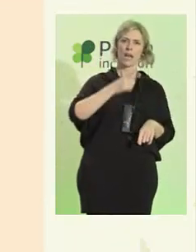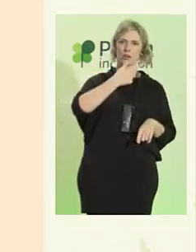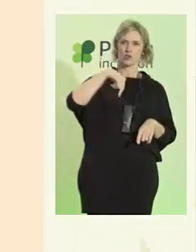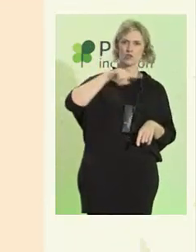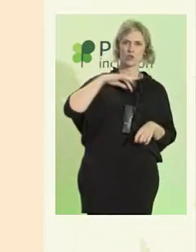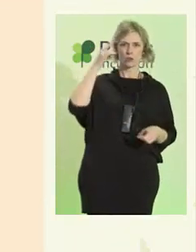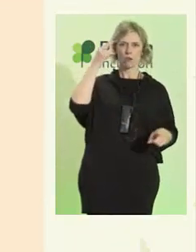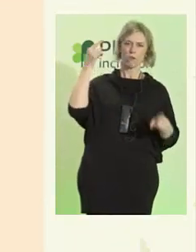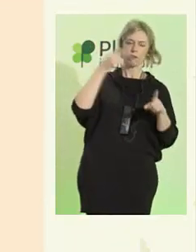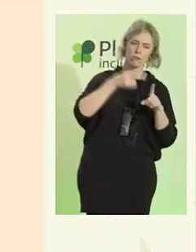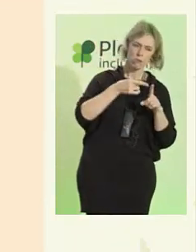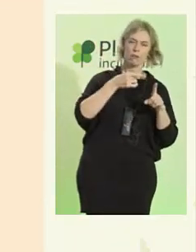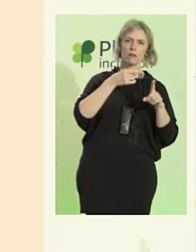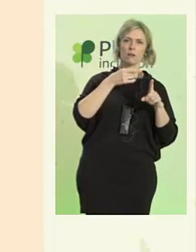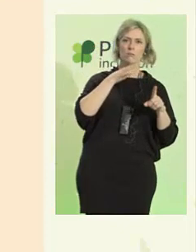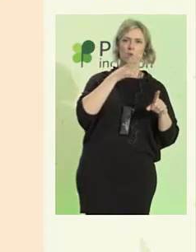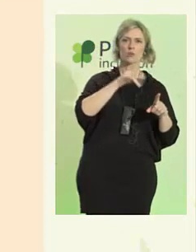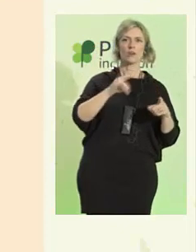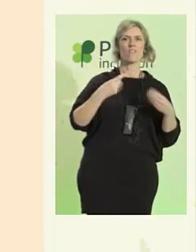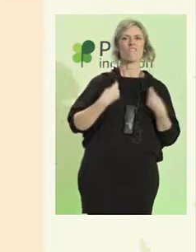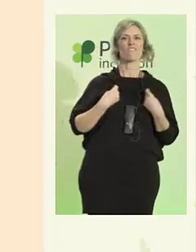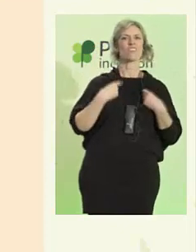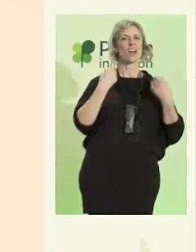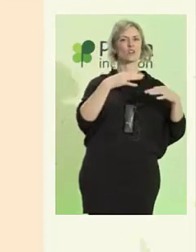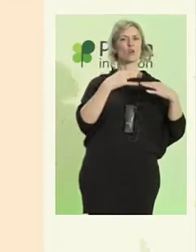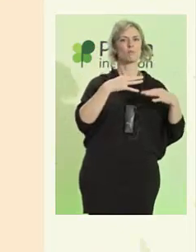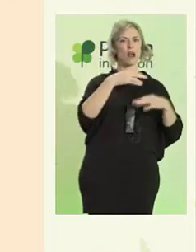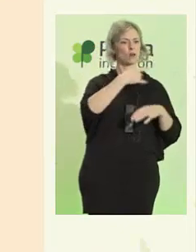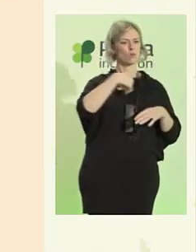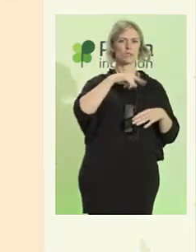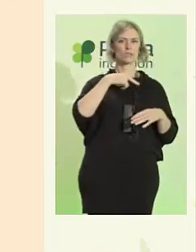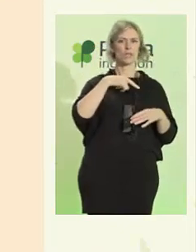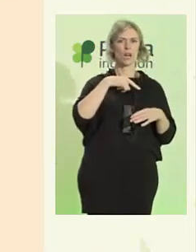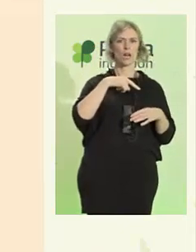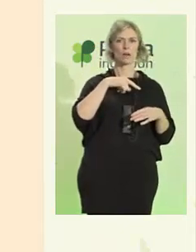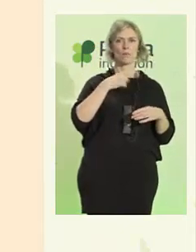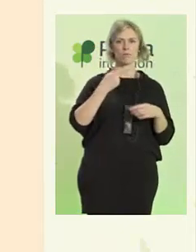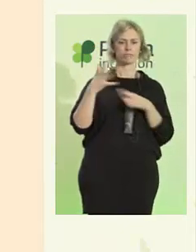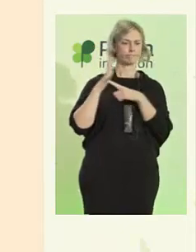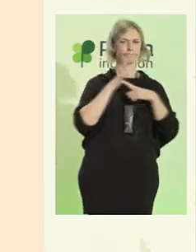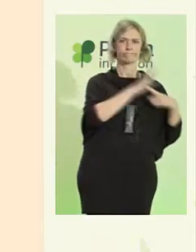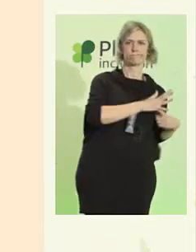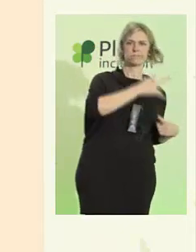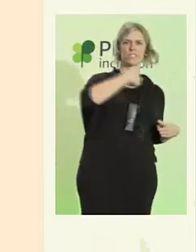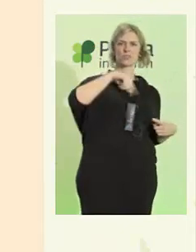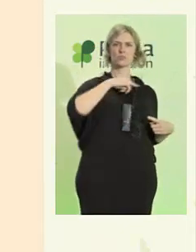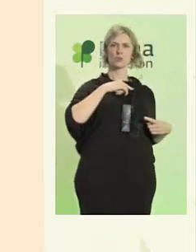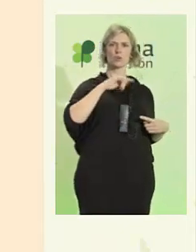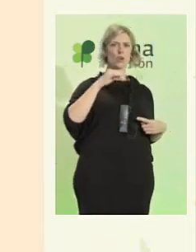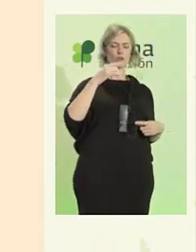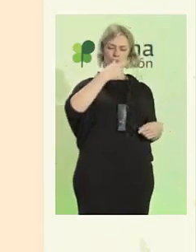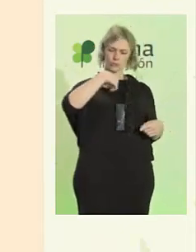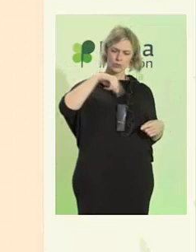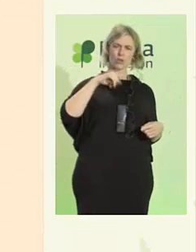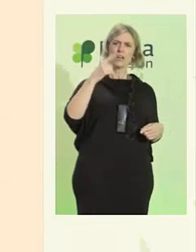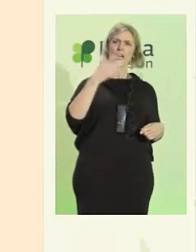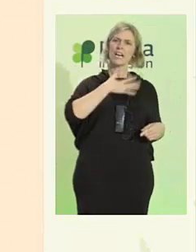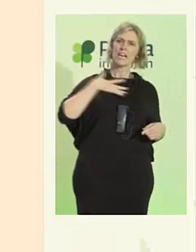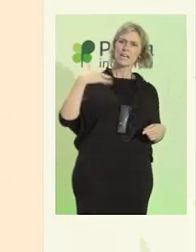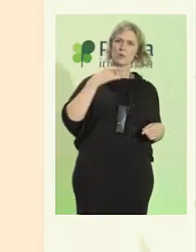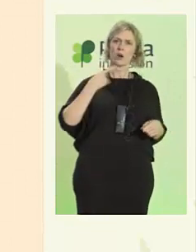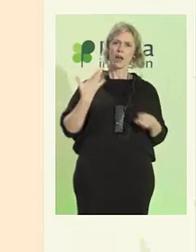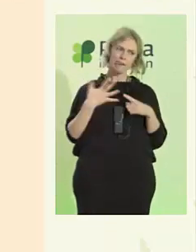Porque esa vida ordinaria es la que nos está excluyendo. ¿Queremos incluirnos en esa vida ordinaria que nos excluye?